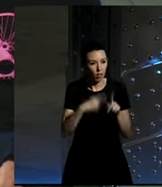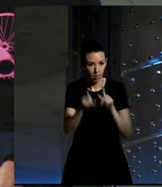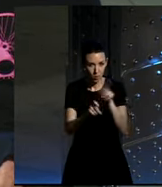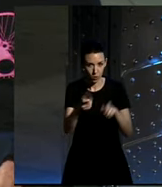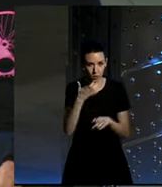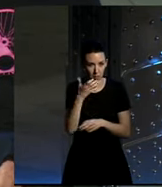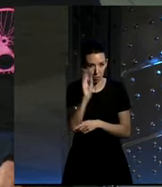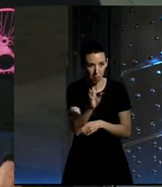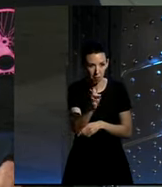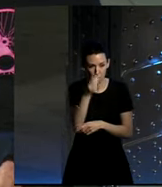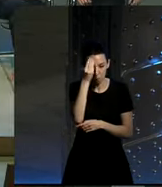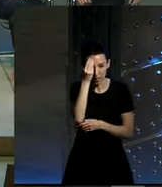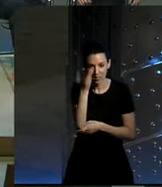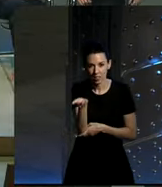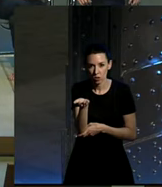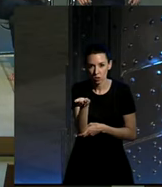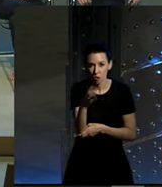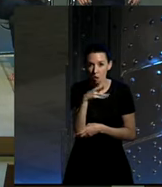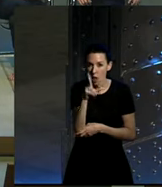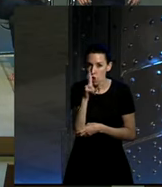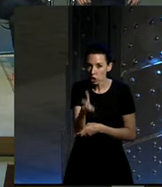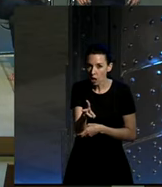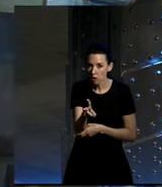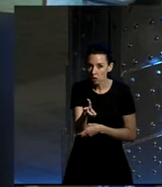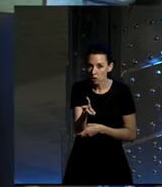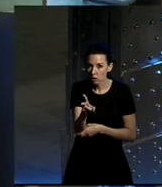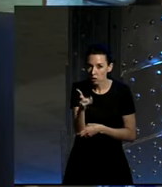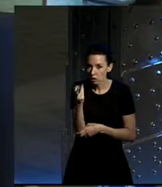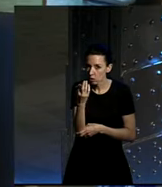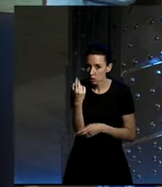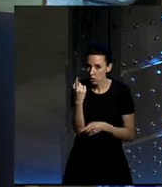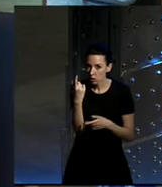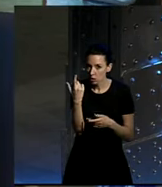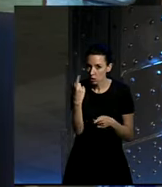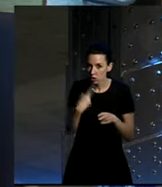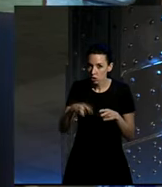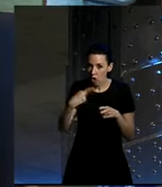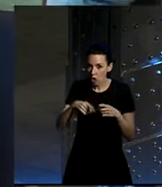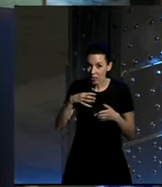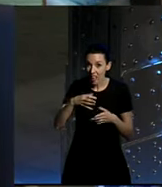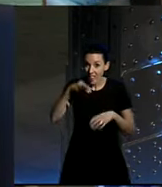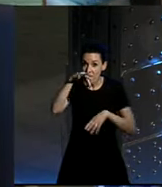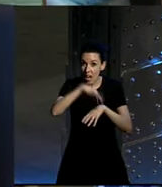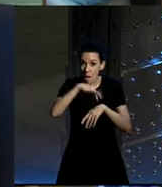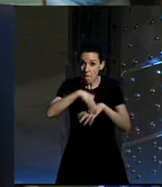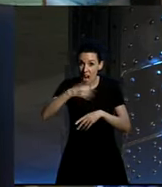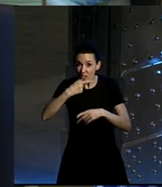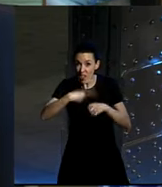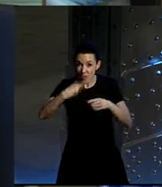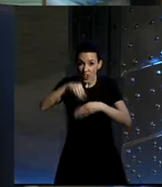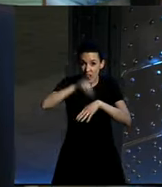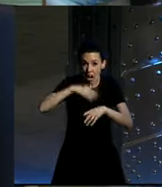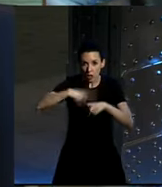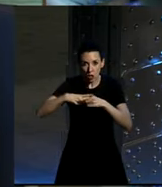sí que he estado pensando para estar dos años tienes que llevar bastante el botiquín tiene que ser bastante bastante